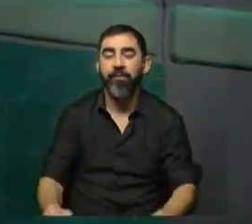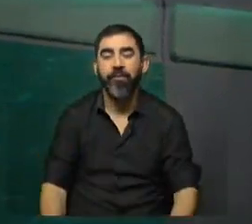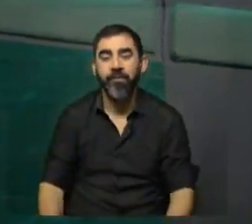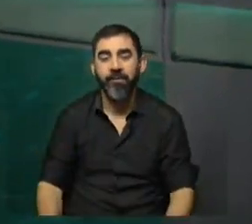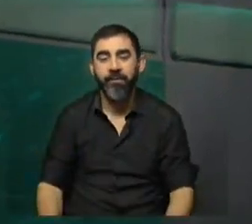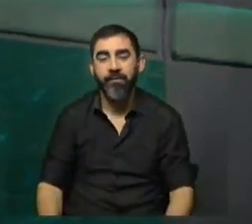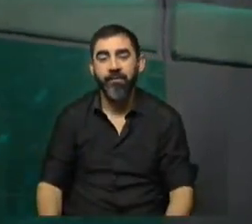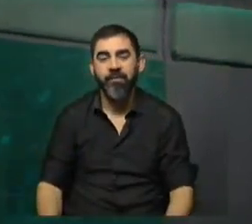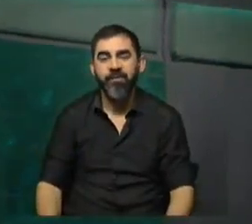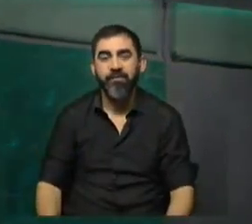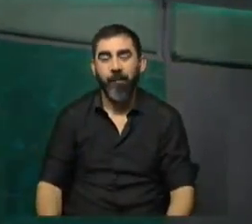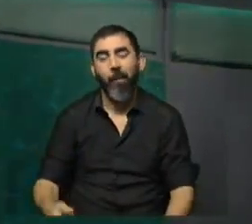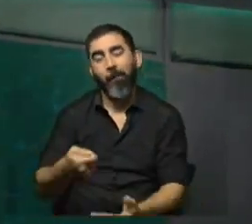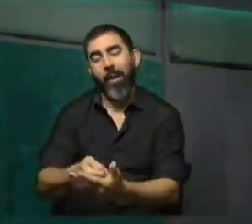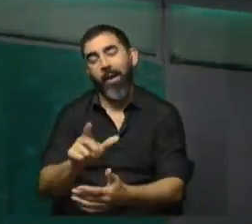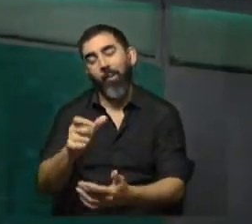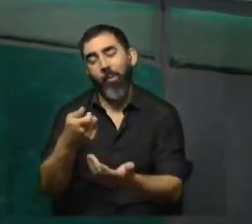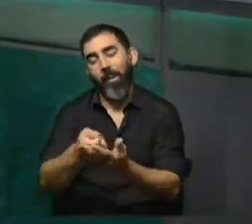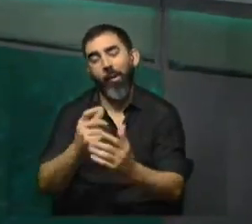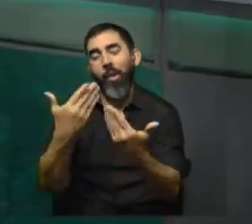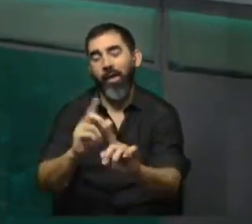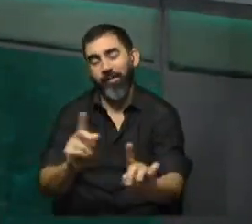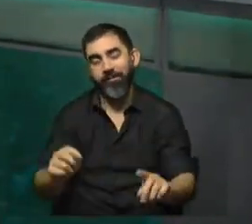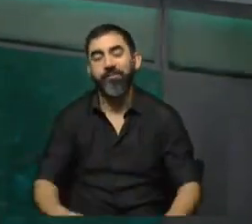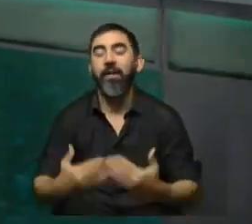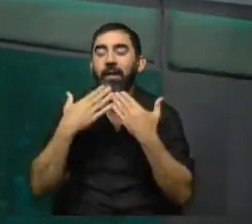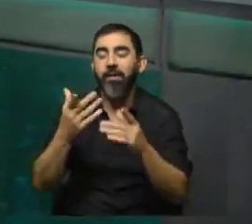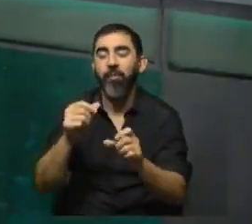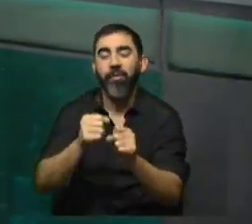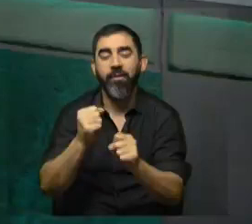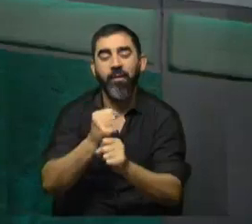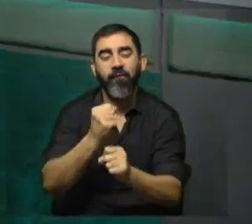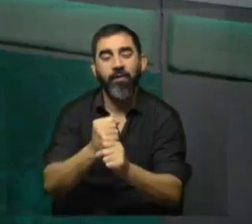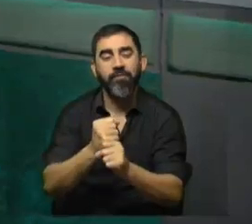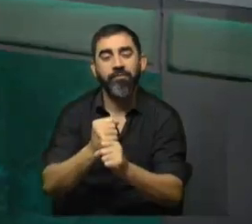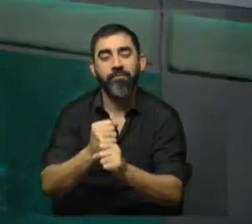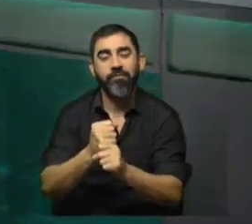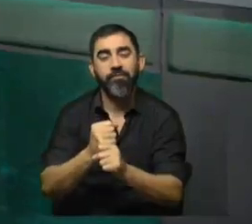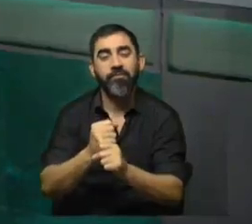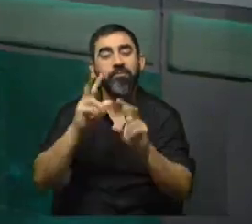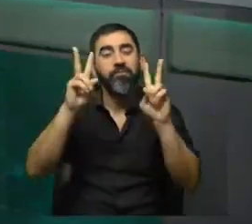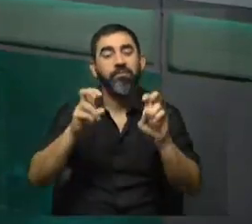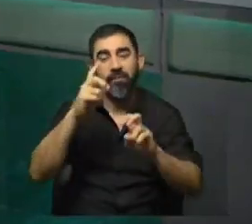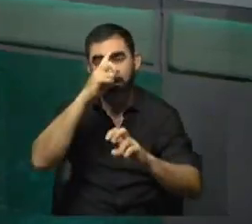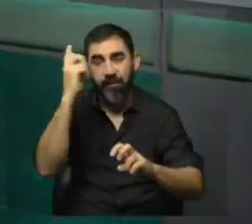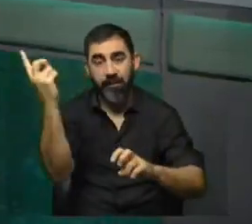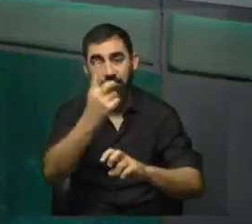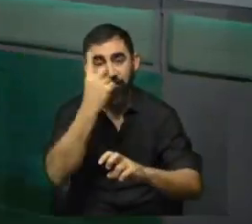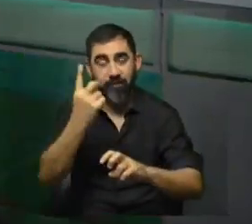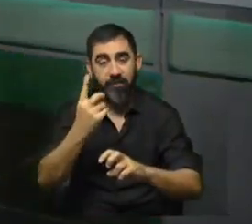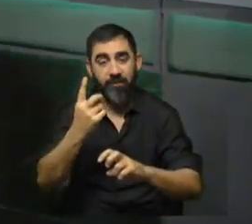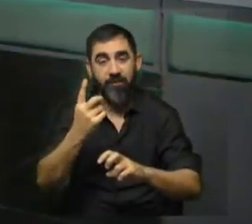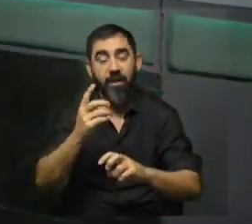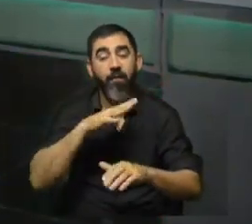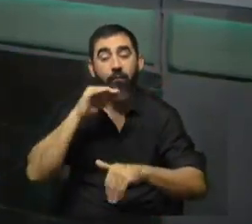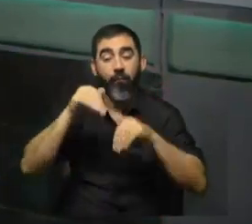pero se pagan, por supuesto. Bueno, muy bien, gracias, Luca, por tu trabajo desde allí. Y vamos a hacer una breve incursión en el ámbito internacional, porque ustedes saben